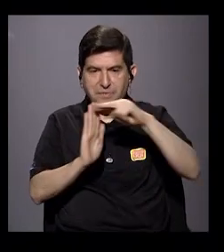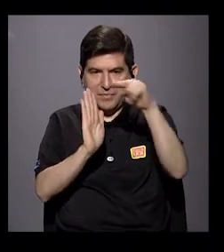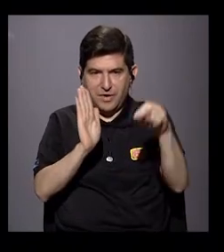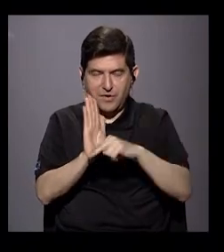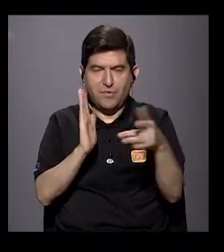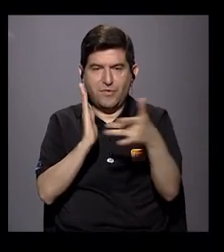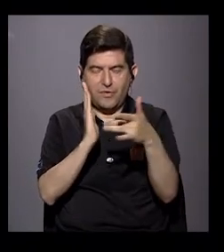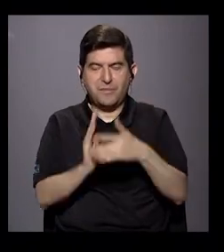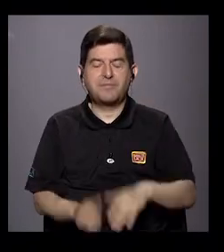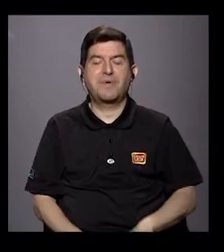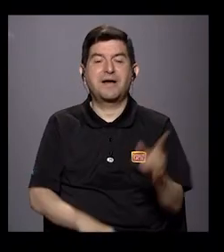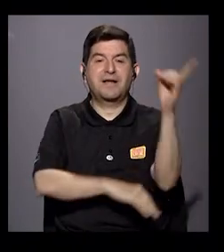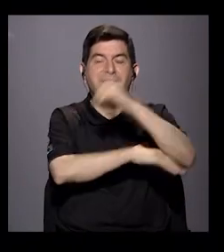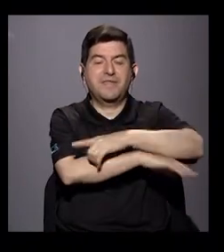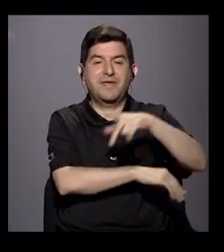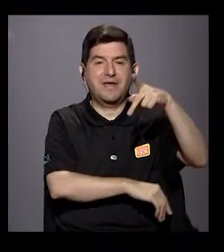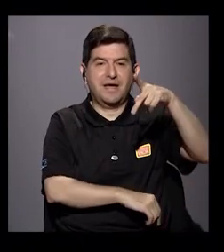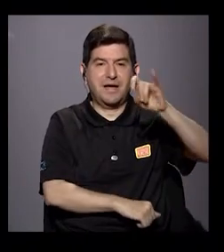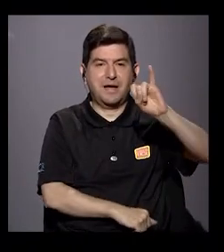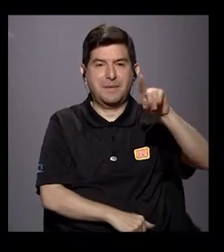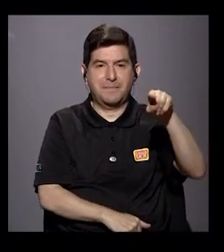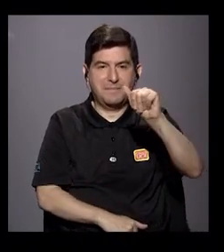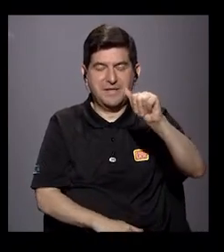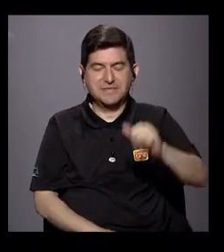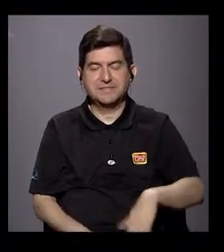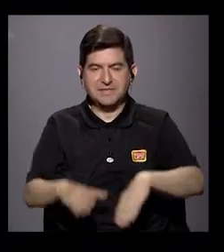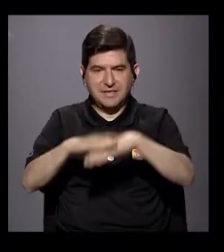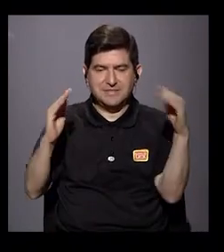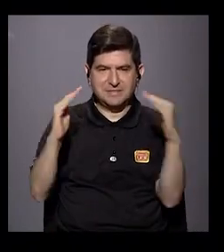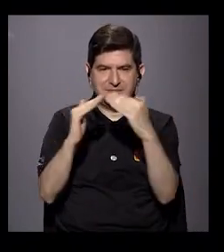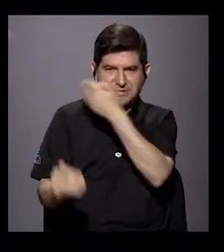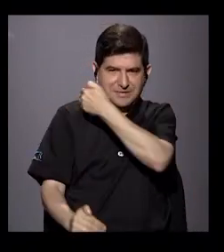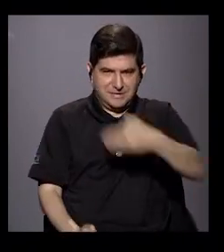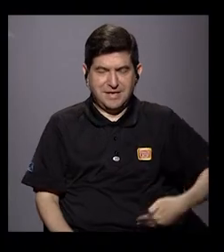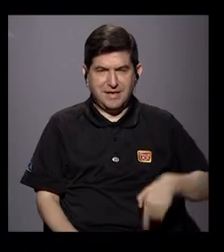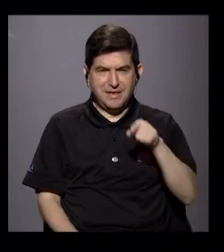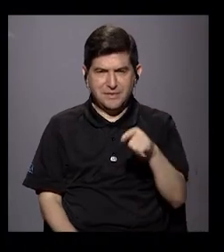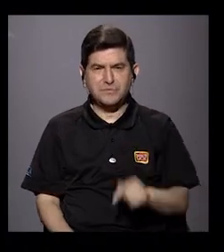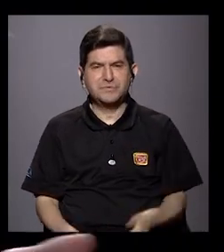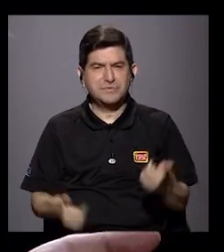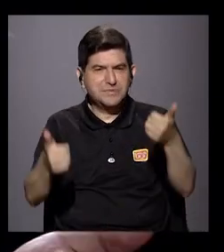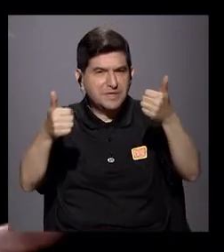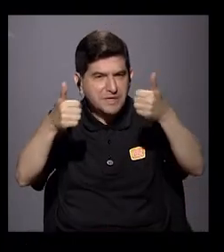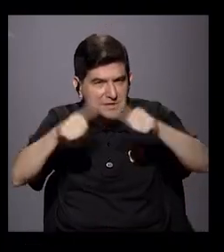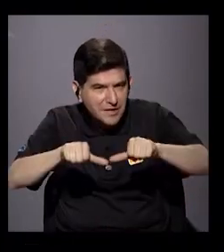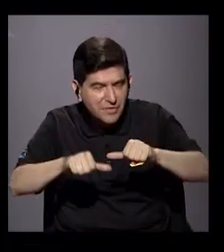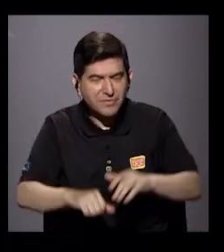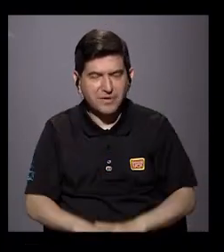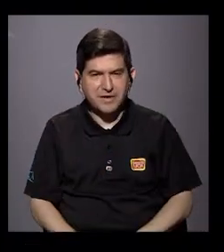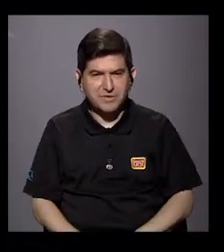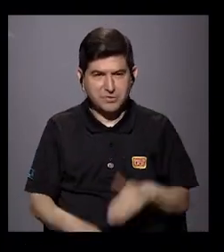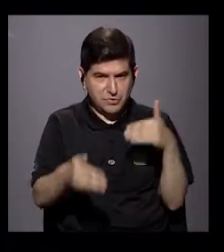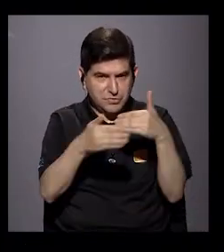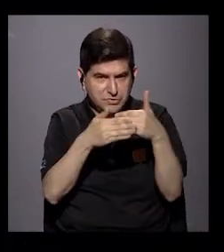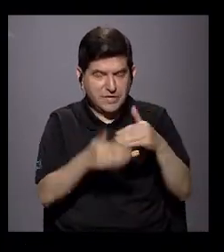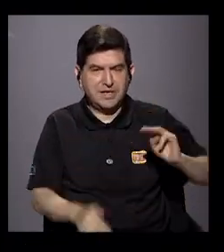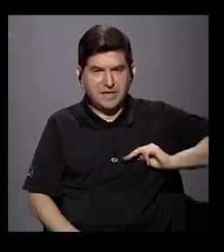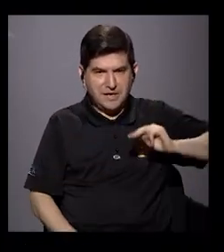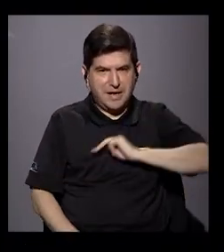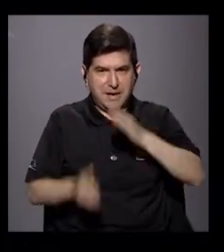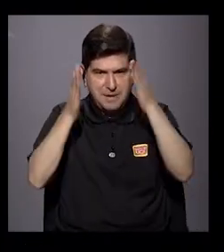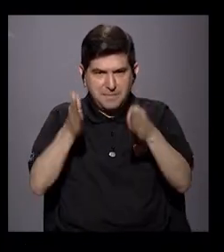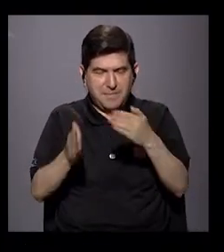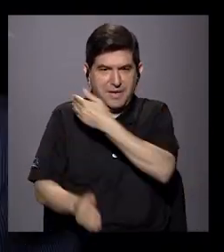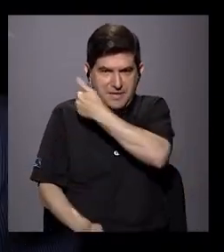don Rodolfo Pisa sale de Casa Presidencial. ¿Ha notado usted una cercanía de don Rodolfo porque está ahí como ministro de la Presidencia